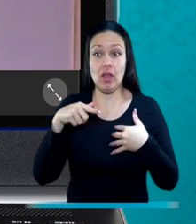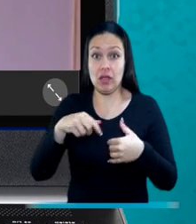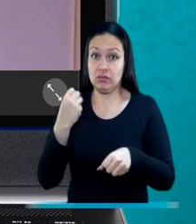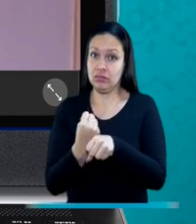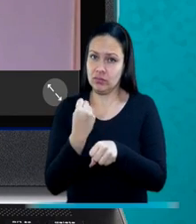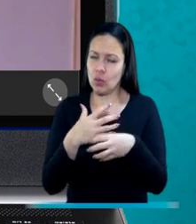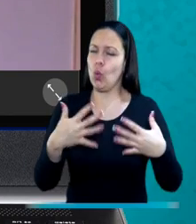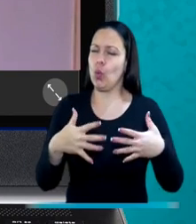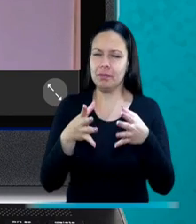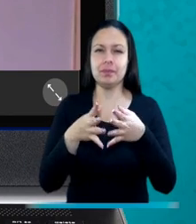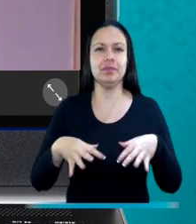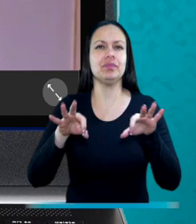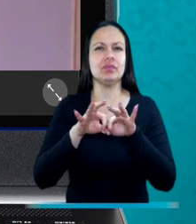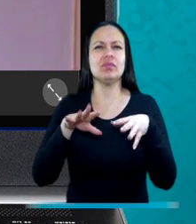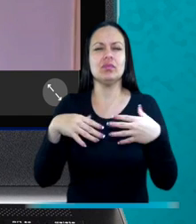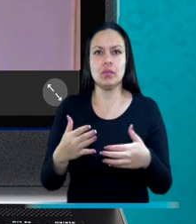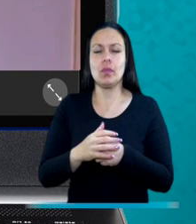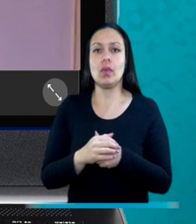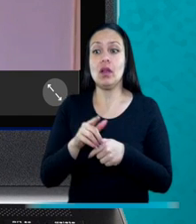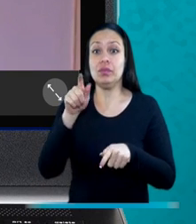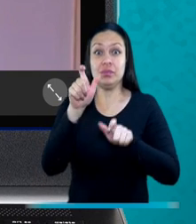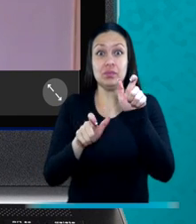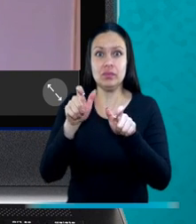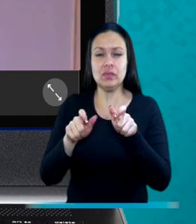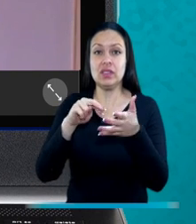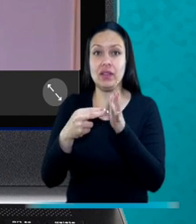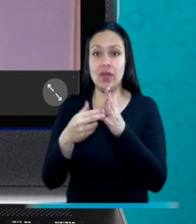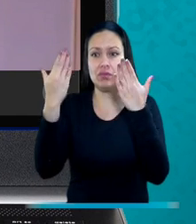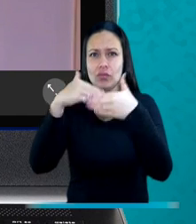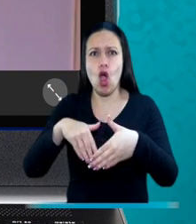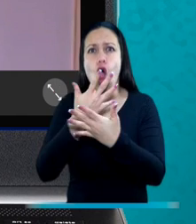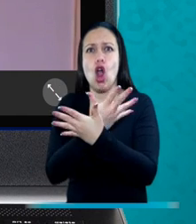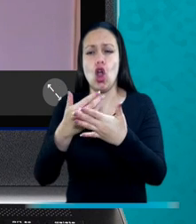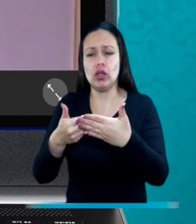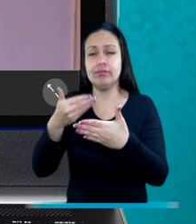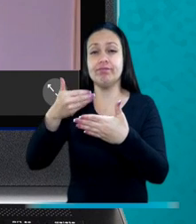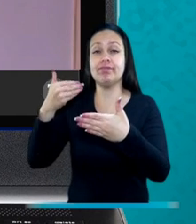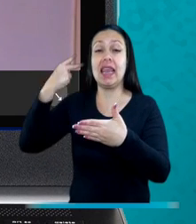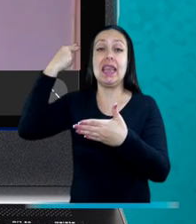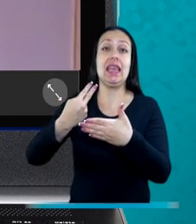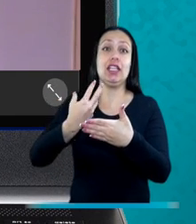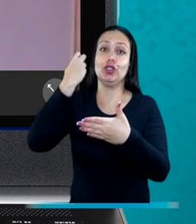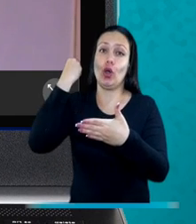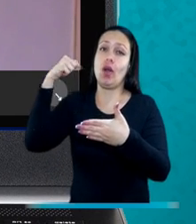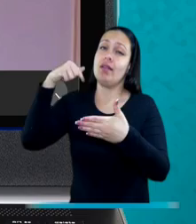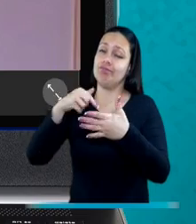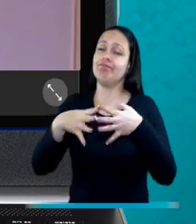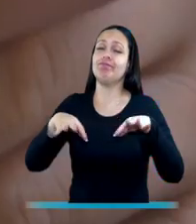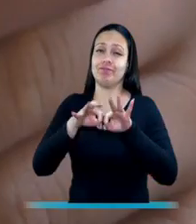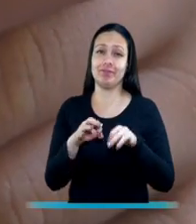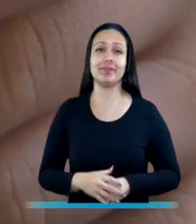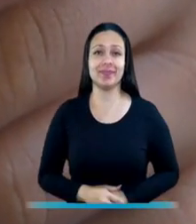justamente para garantizar sus derechos como víctimas o sus derechos en el marco de la implementación de cualquiera de las normas derivadas del Acuerdo